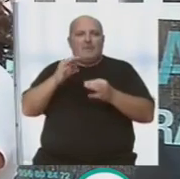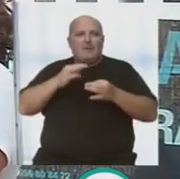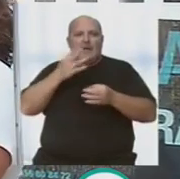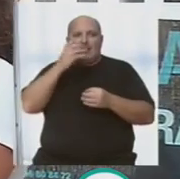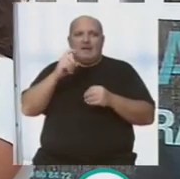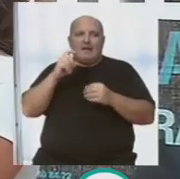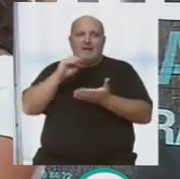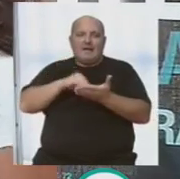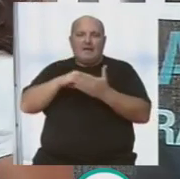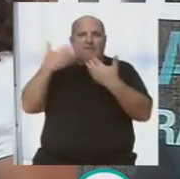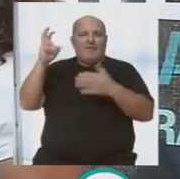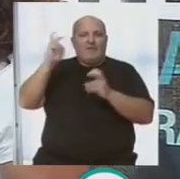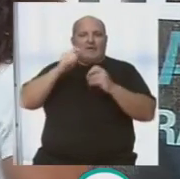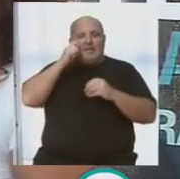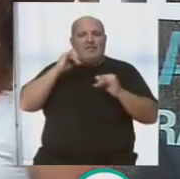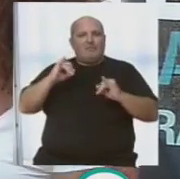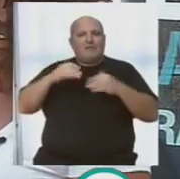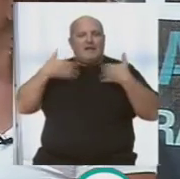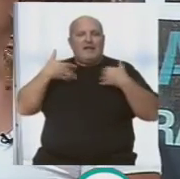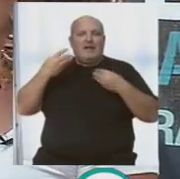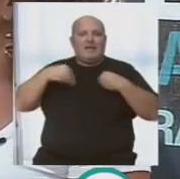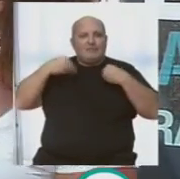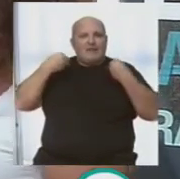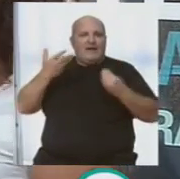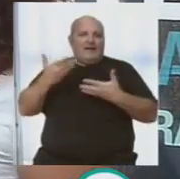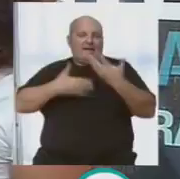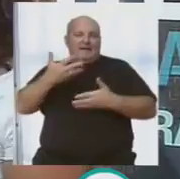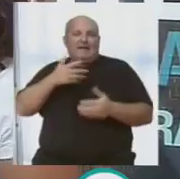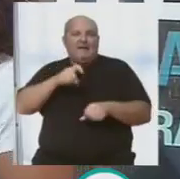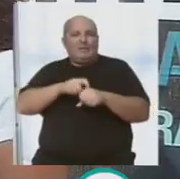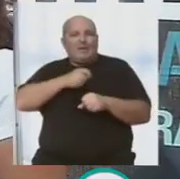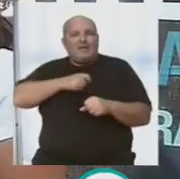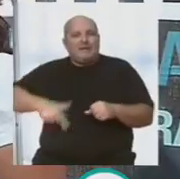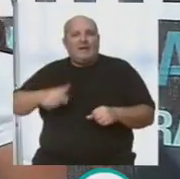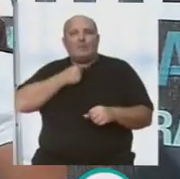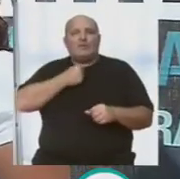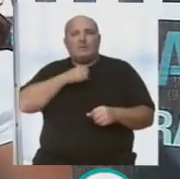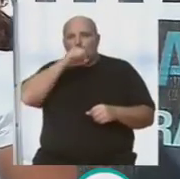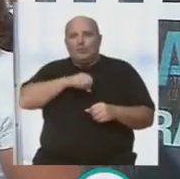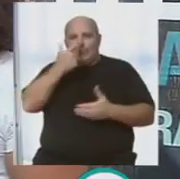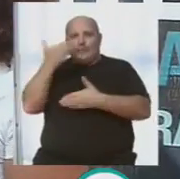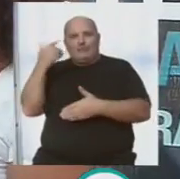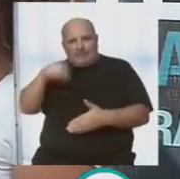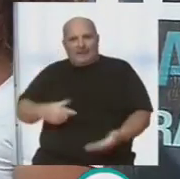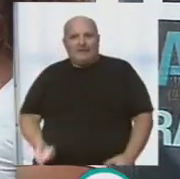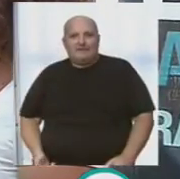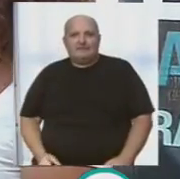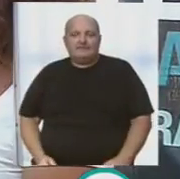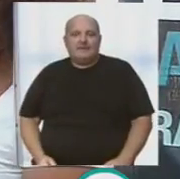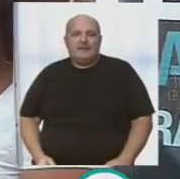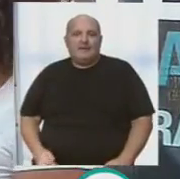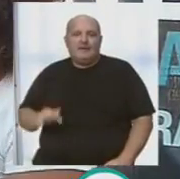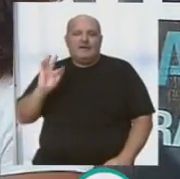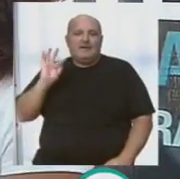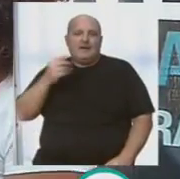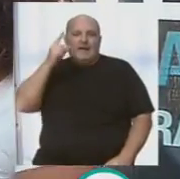del carnaval, la gente que viene desde fuera a visitar la ciudad y también el gaditano, que tiene ese gusto, con el añejo. También habrá algunos guiños a Pacoalba.